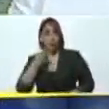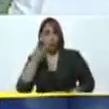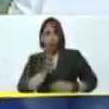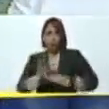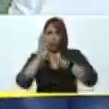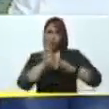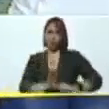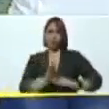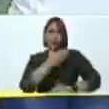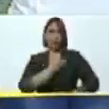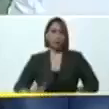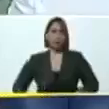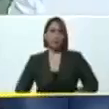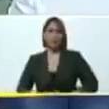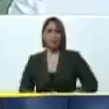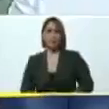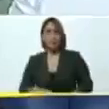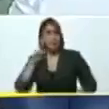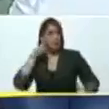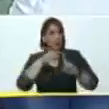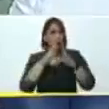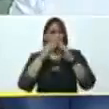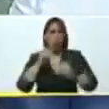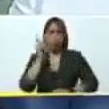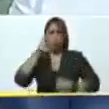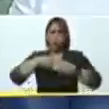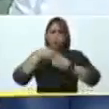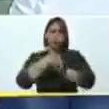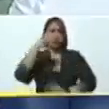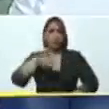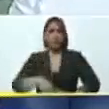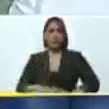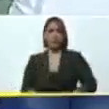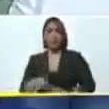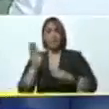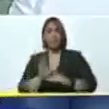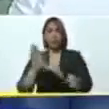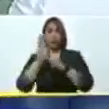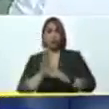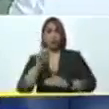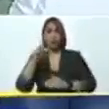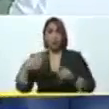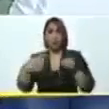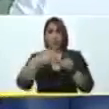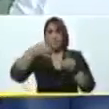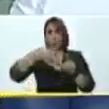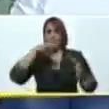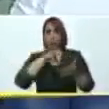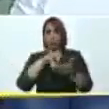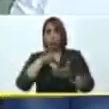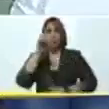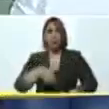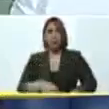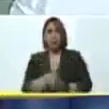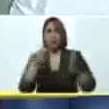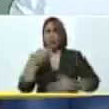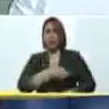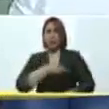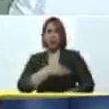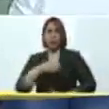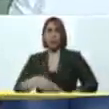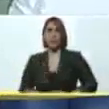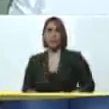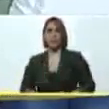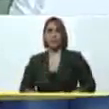protección, presidente. Y en el marco de todo eso, también la protección a través del carnet de la patria, misiones y grandes misiones,